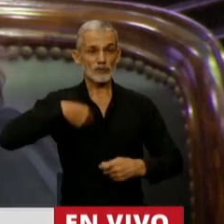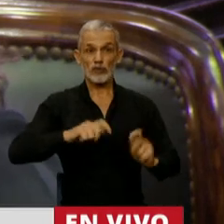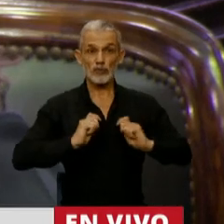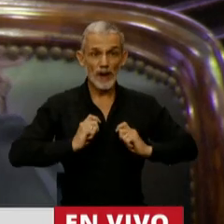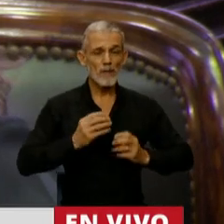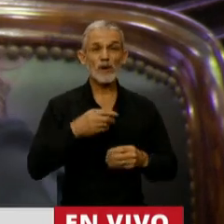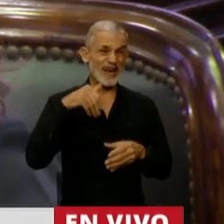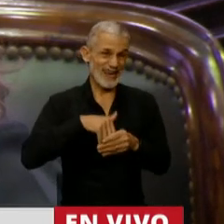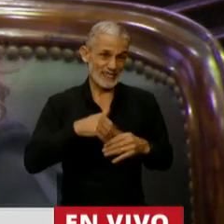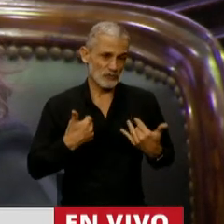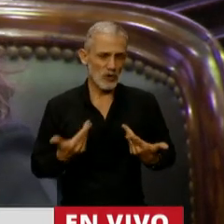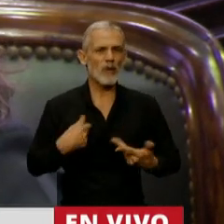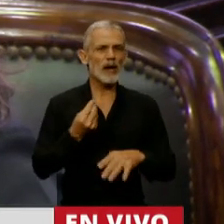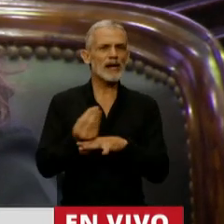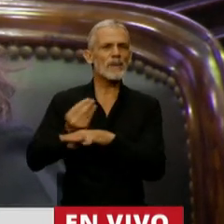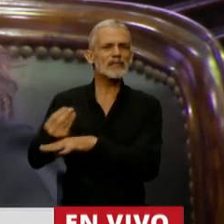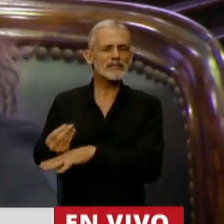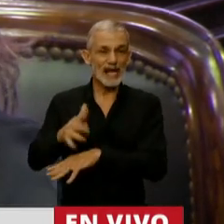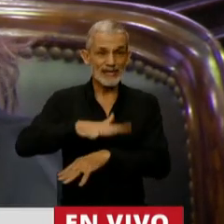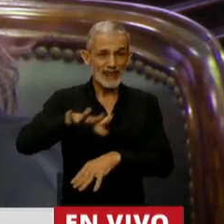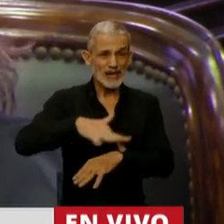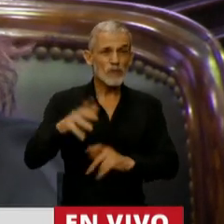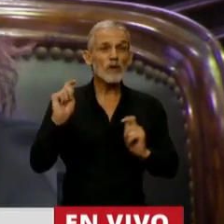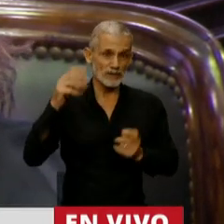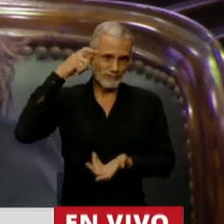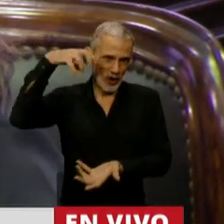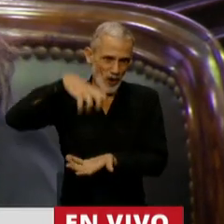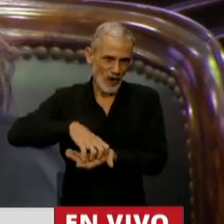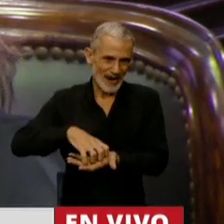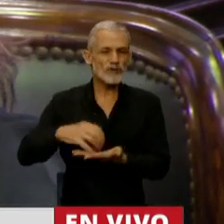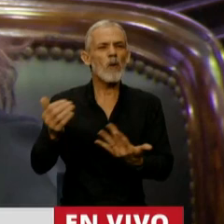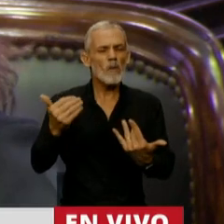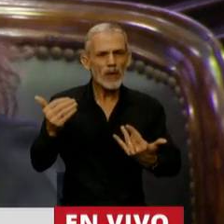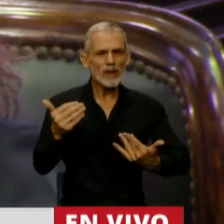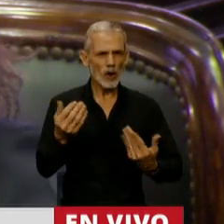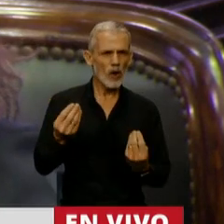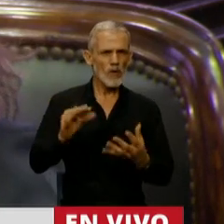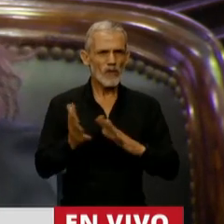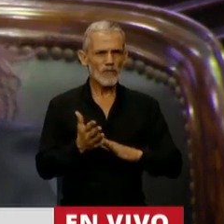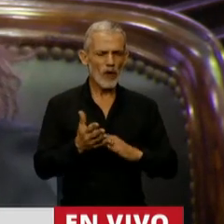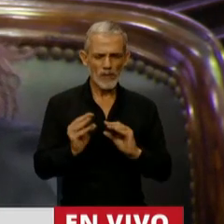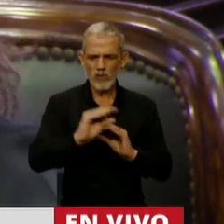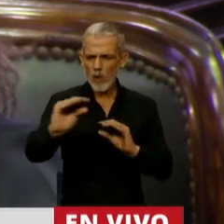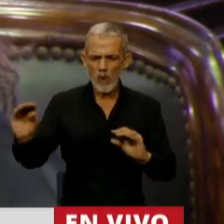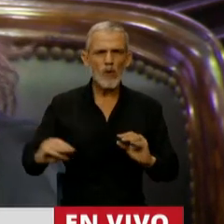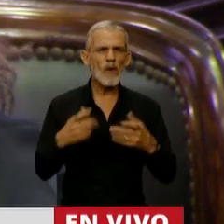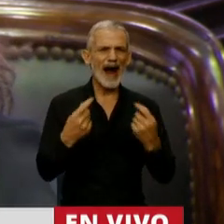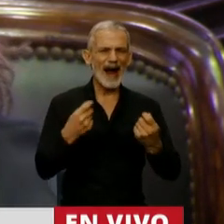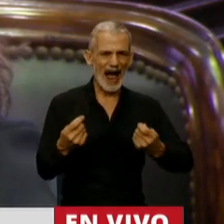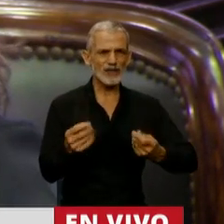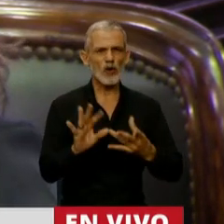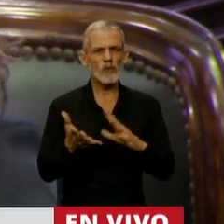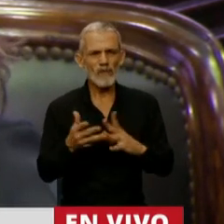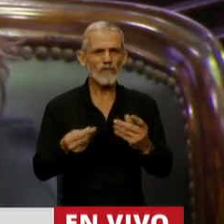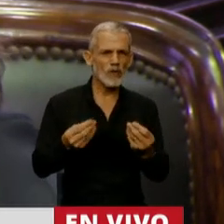virtud de que los representantes del pueblo tengan injerencia en cómo se van a distribuir los gastos y